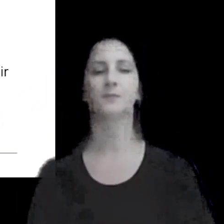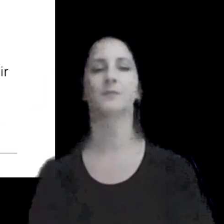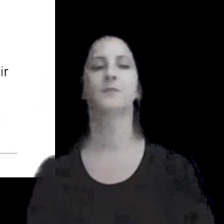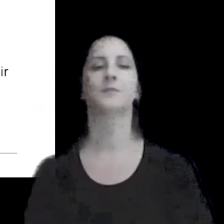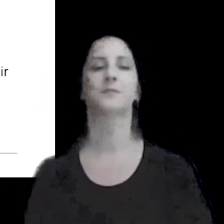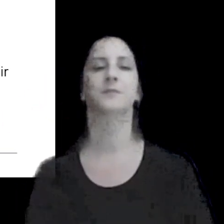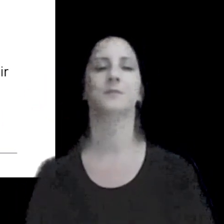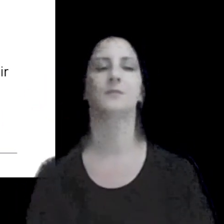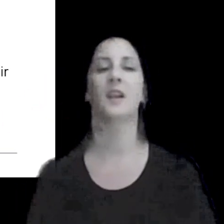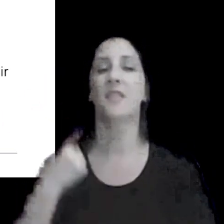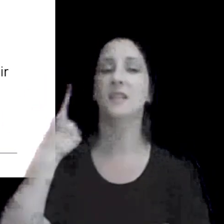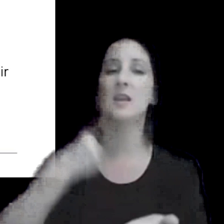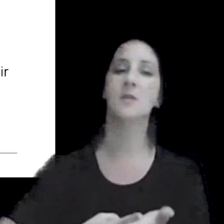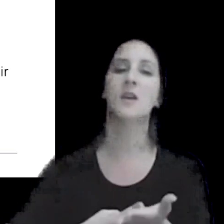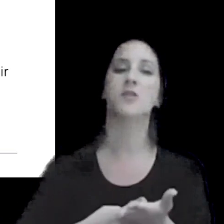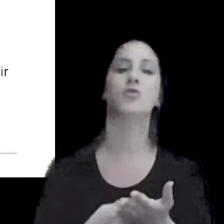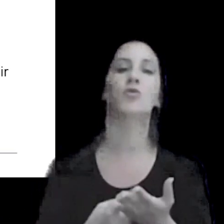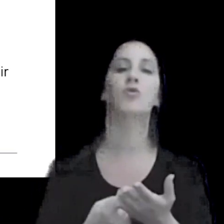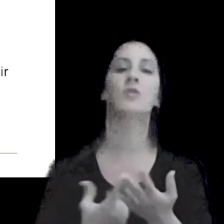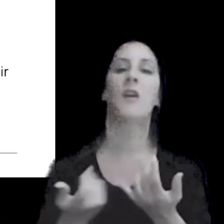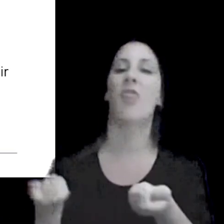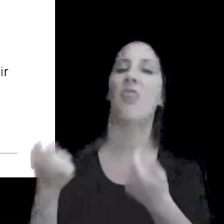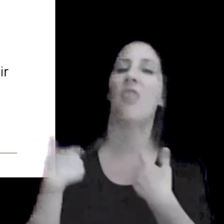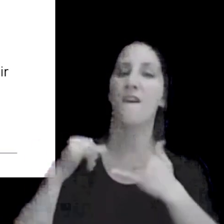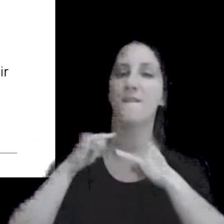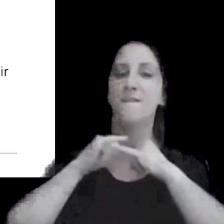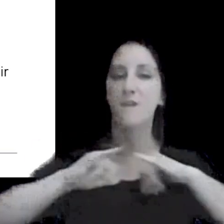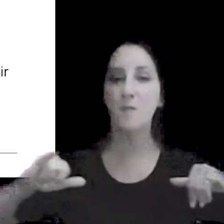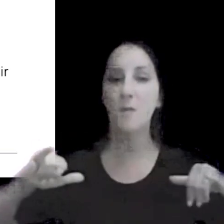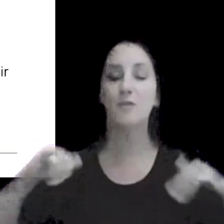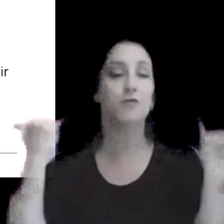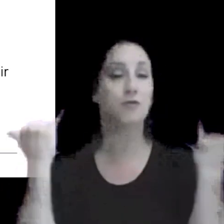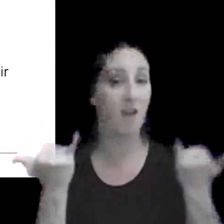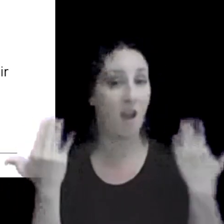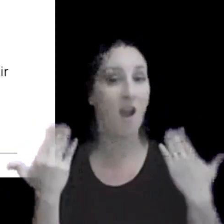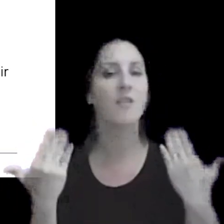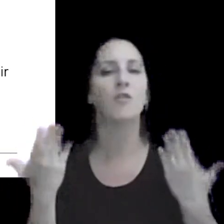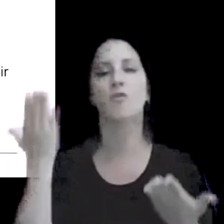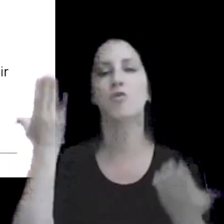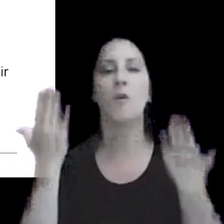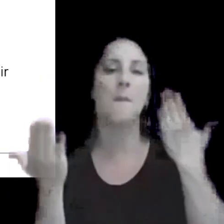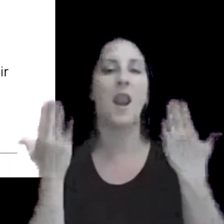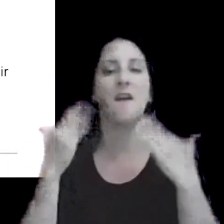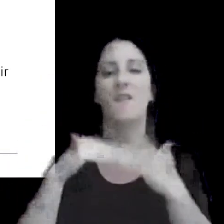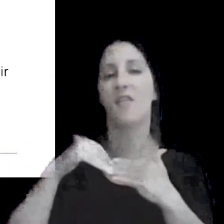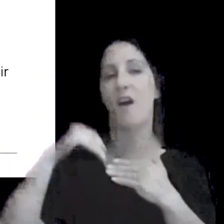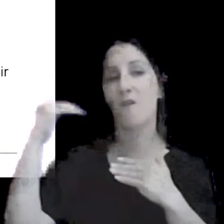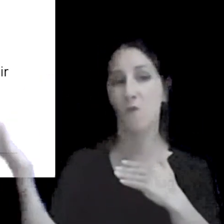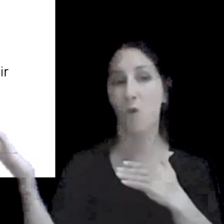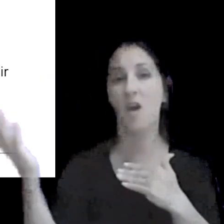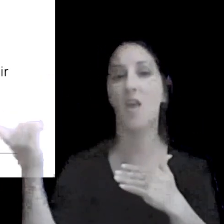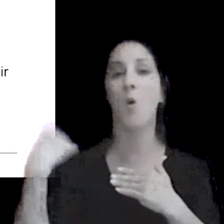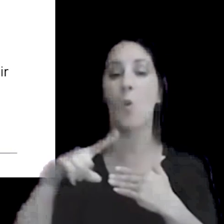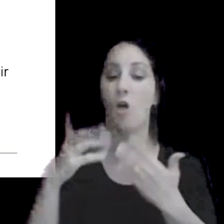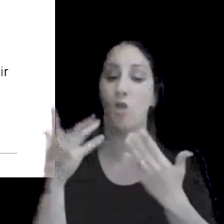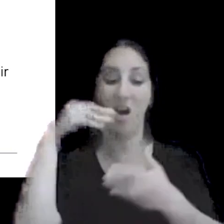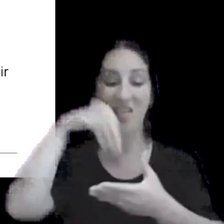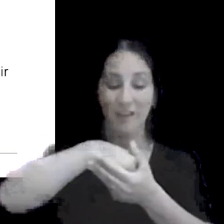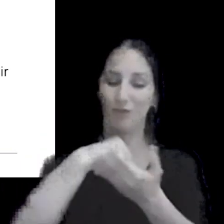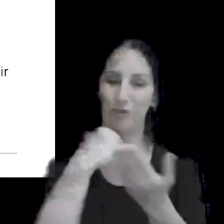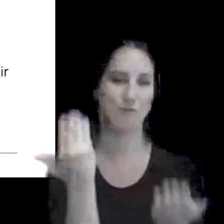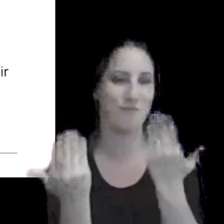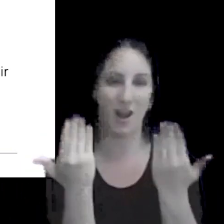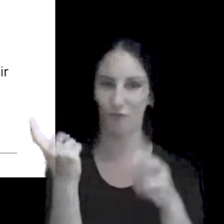la determinación de fuentes de información sobre comparables externos cuando no hay comparables internos